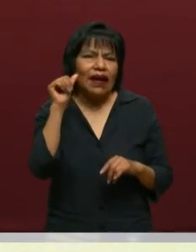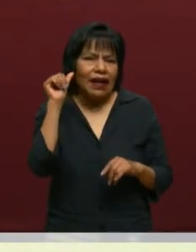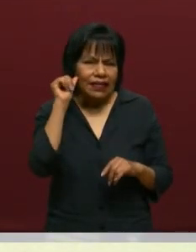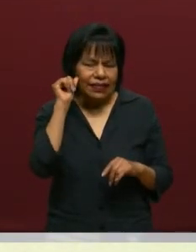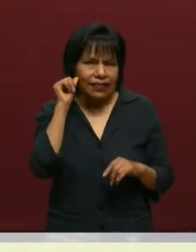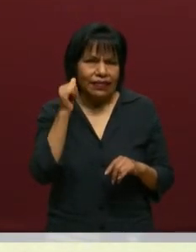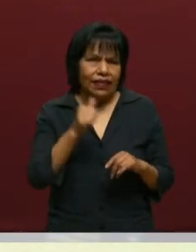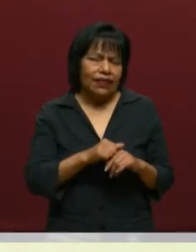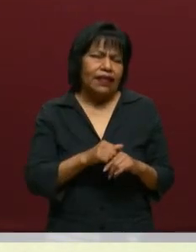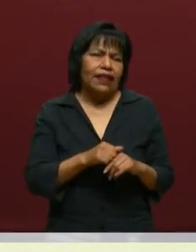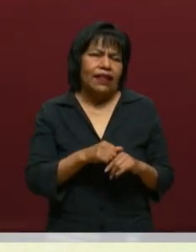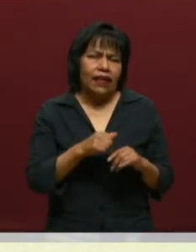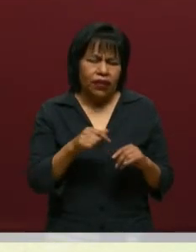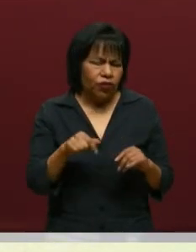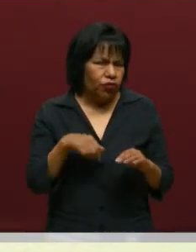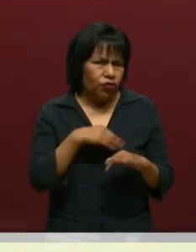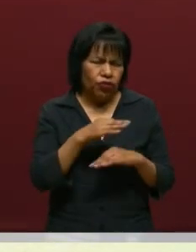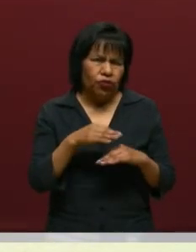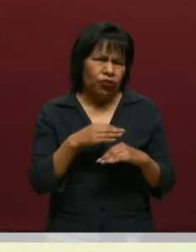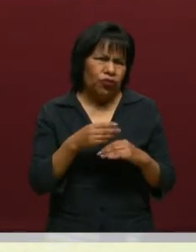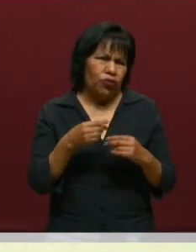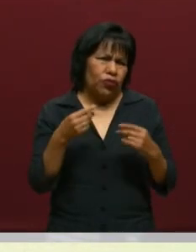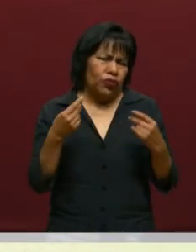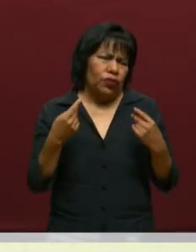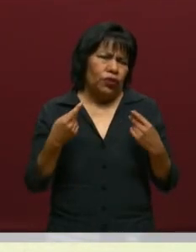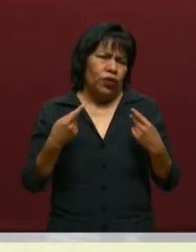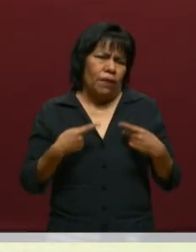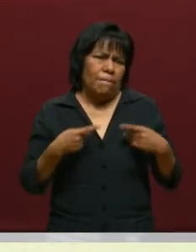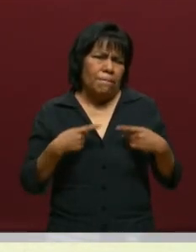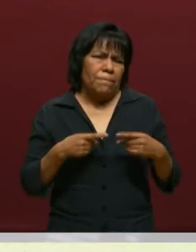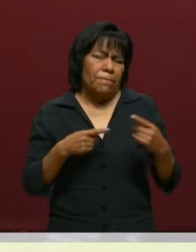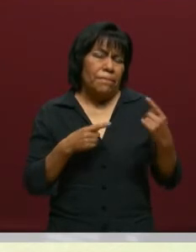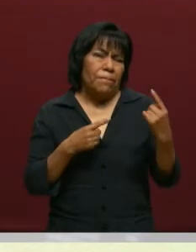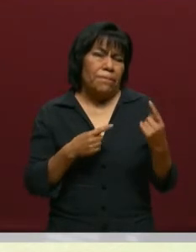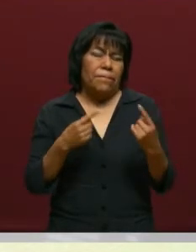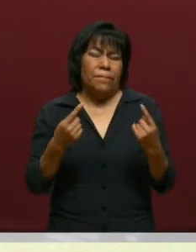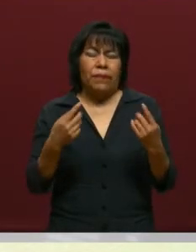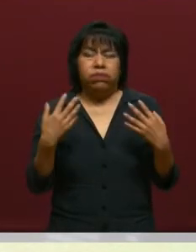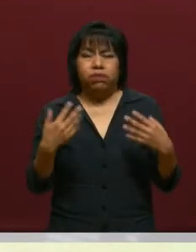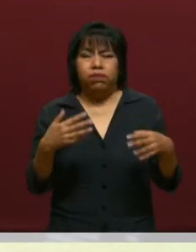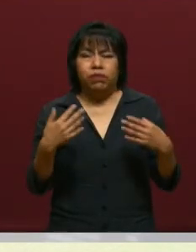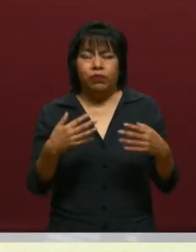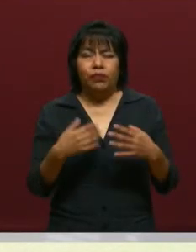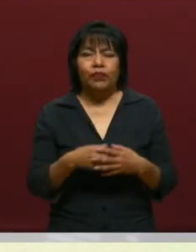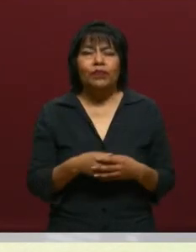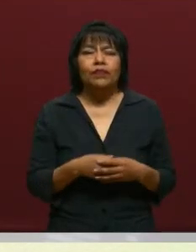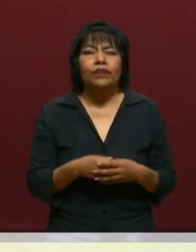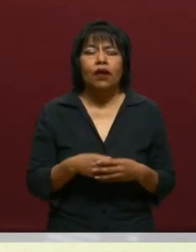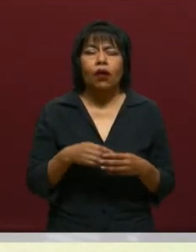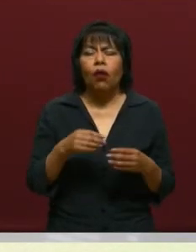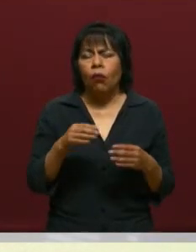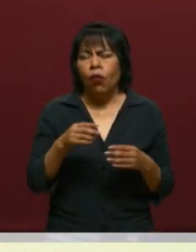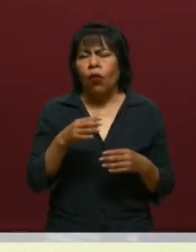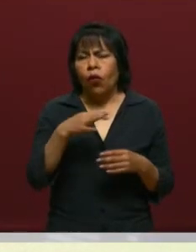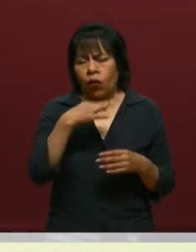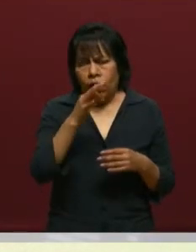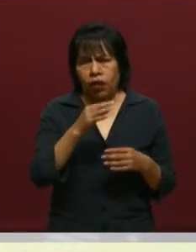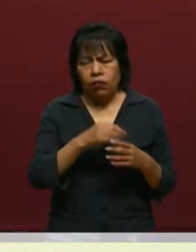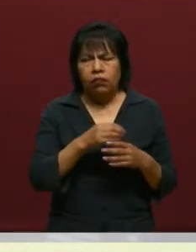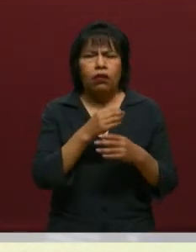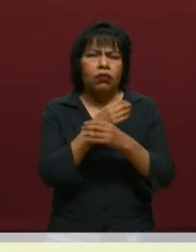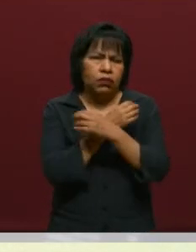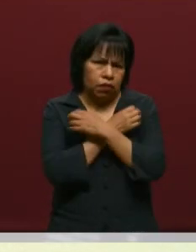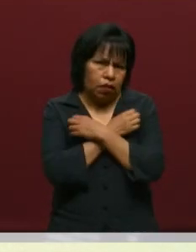que estuvieron presentes grandes personalidades como comentábamos en cuanto a la